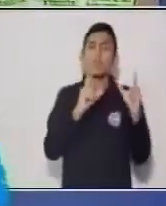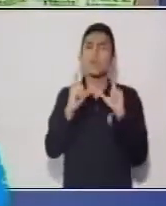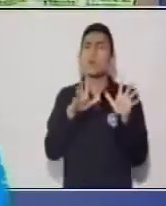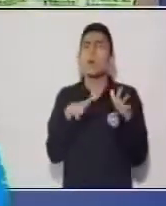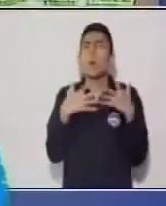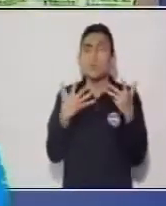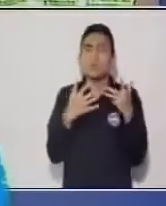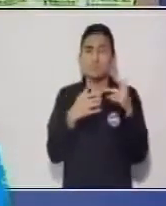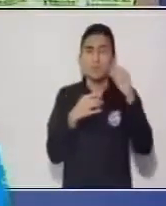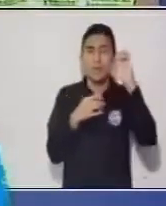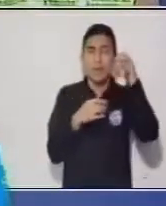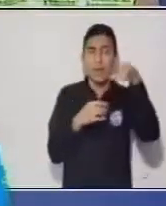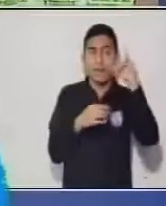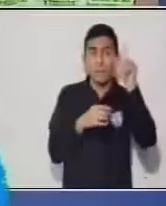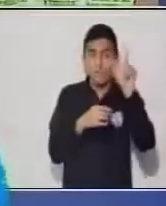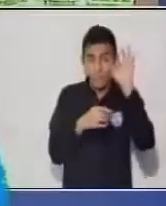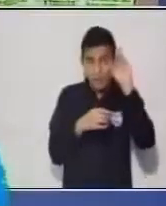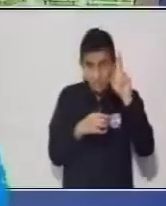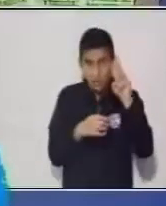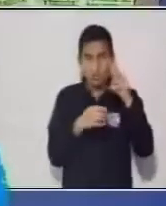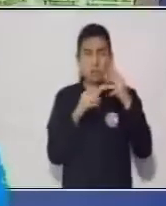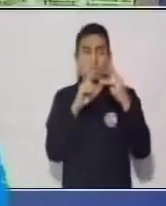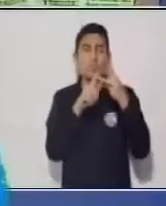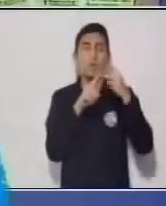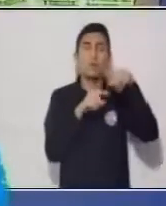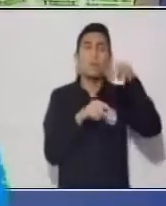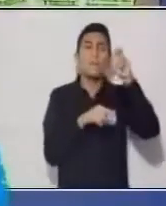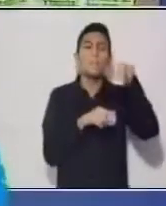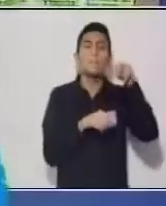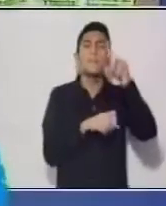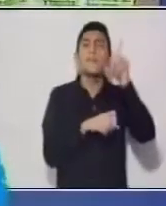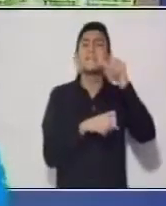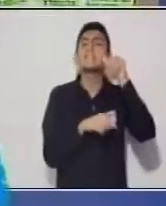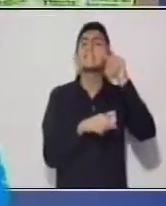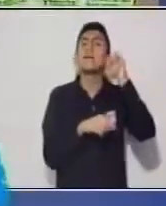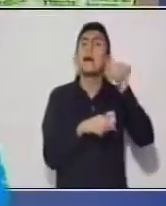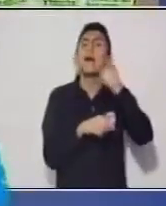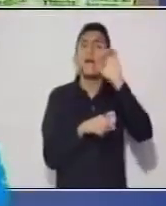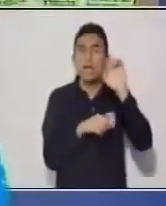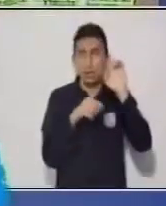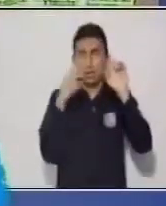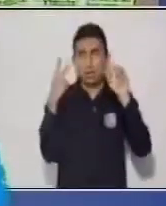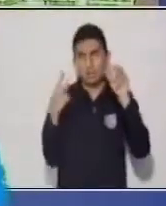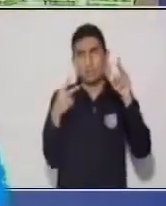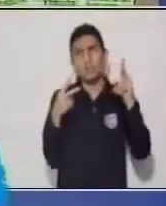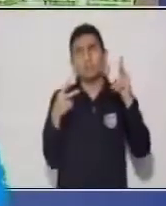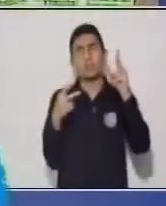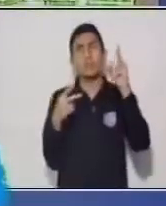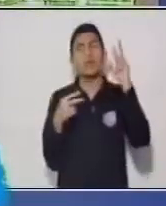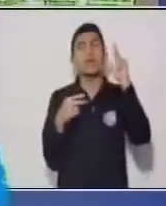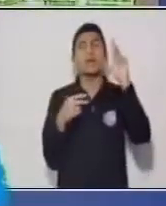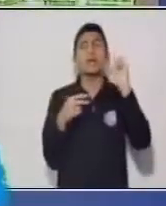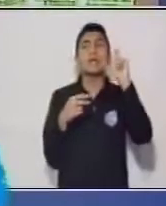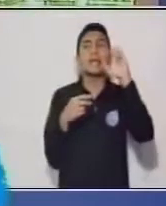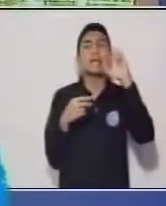mensaje, receptor. Son los tres elementos básicos siempre de la comunicación.